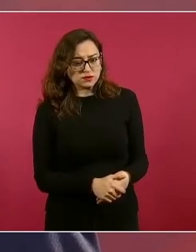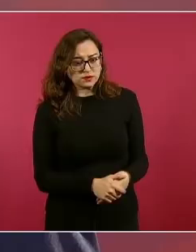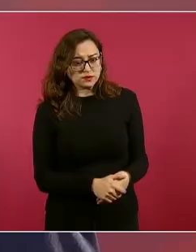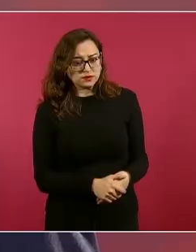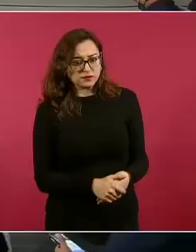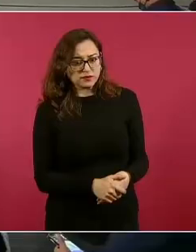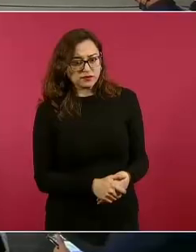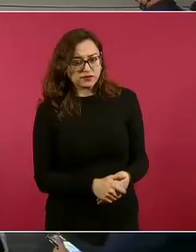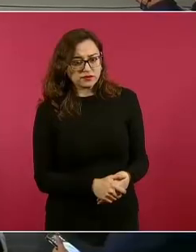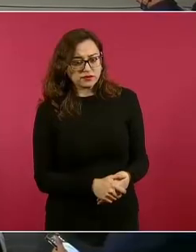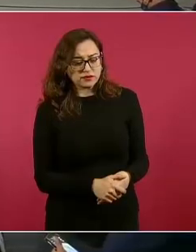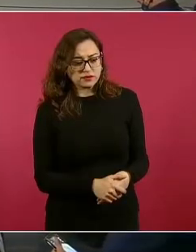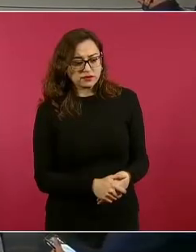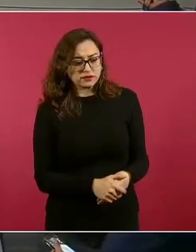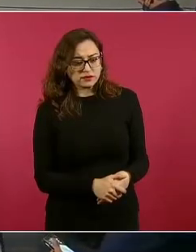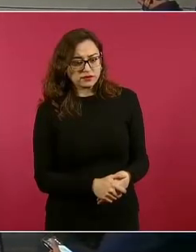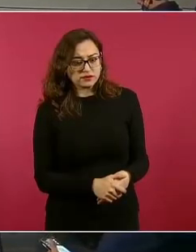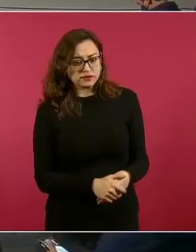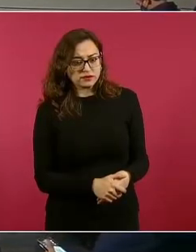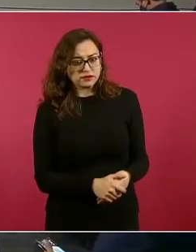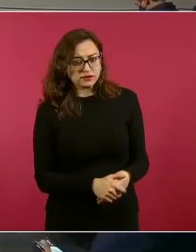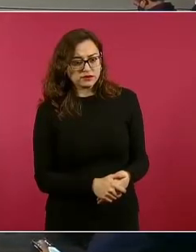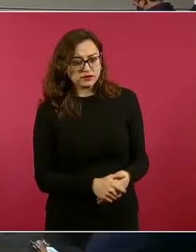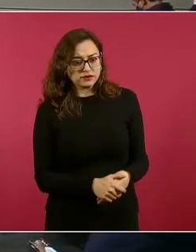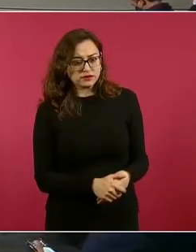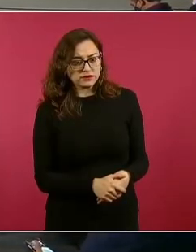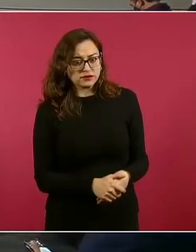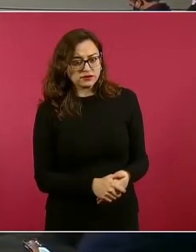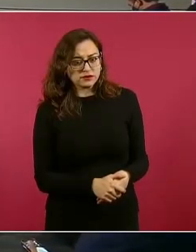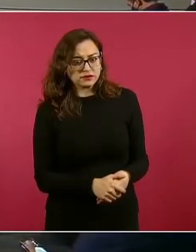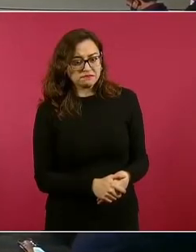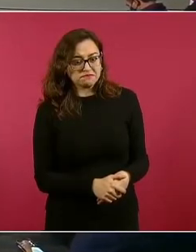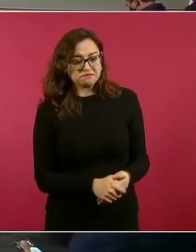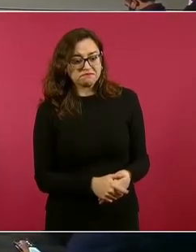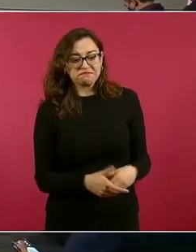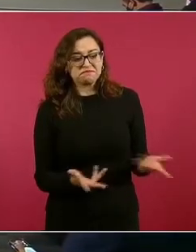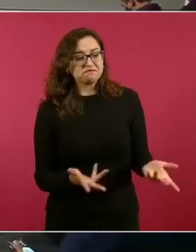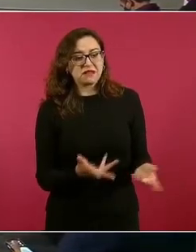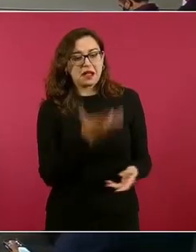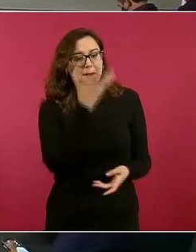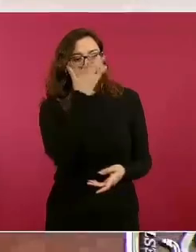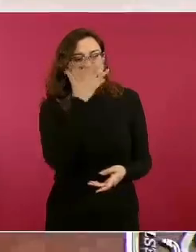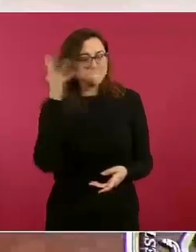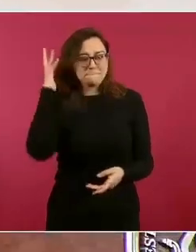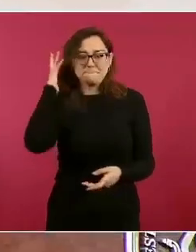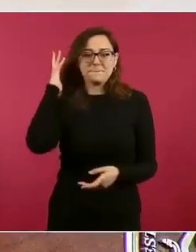son pura hipocresía.